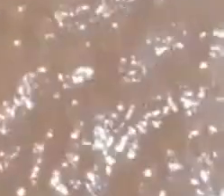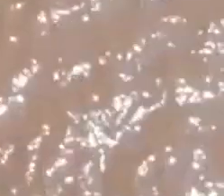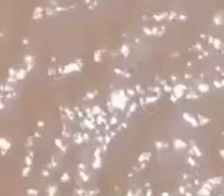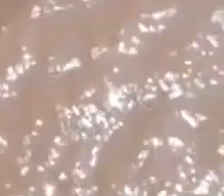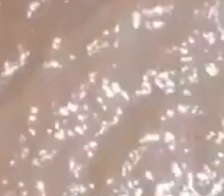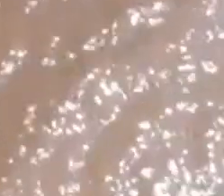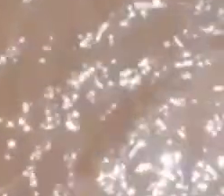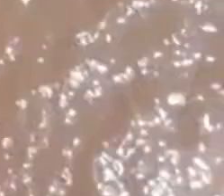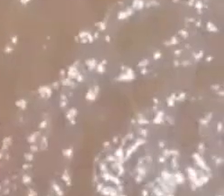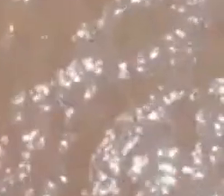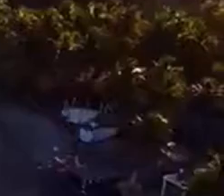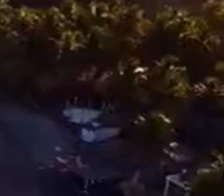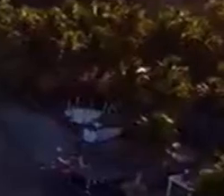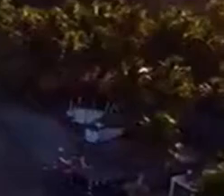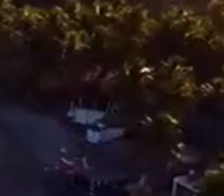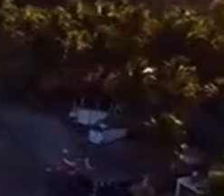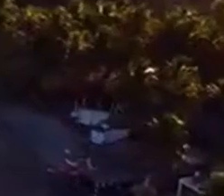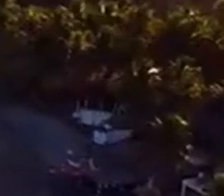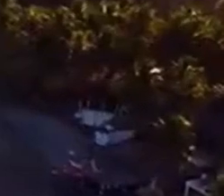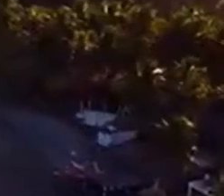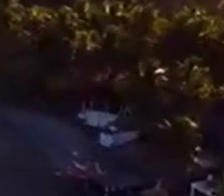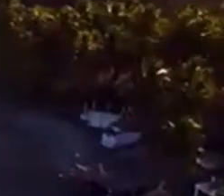RTBC Noticias del Mediodía.